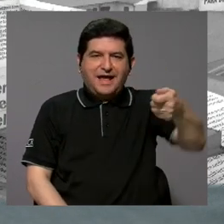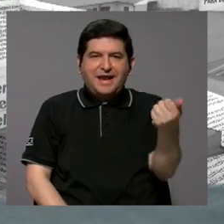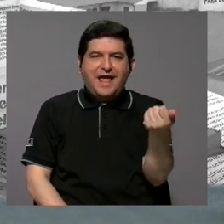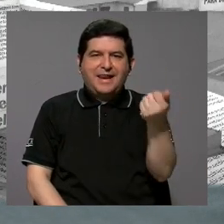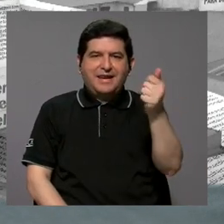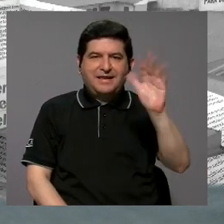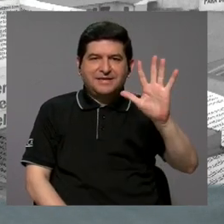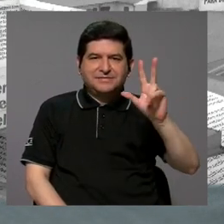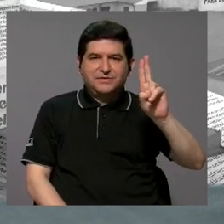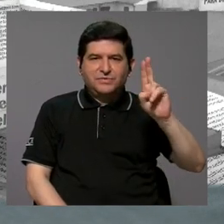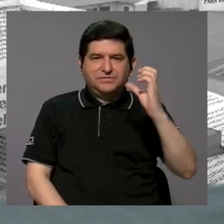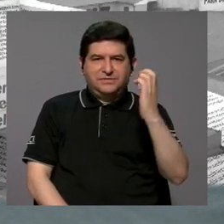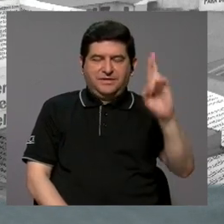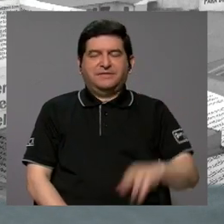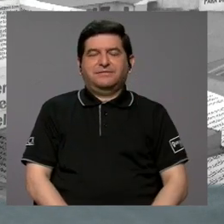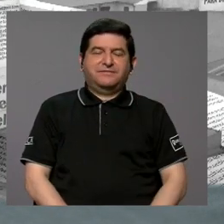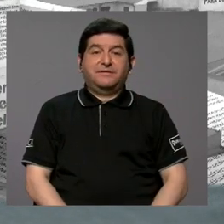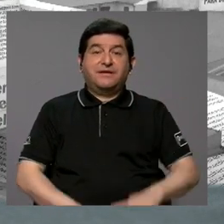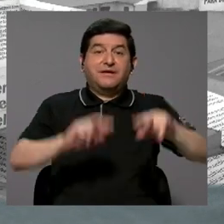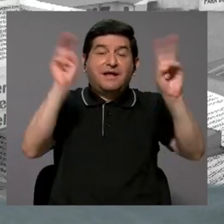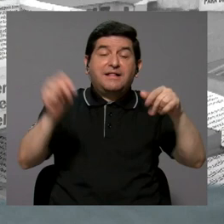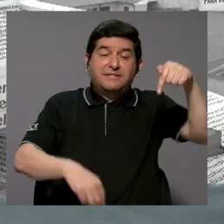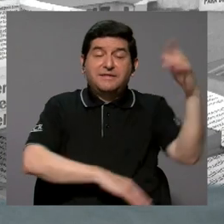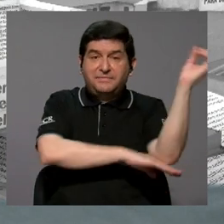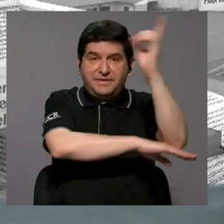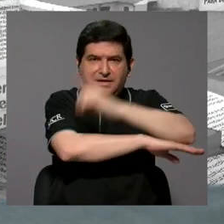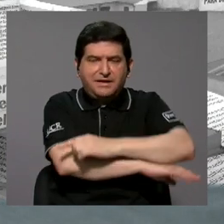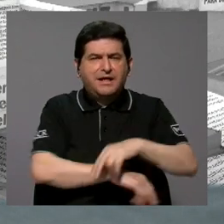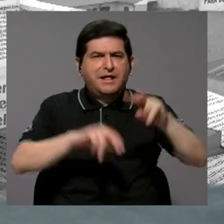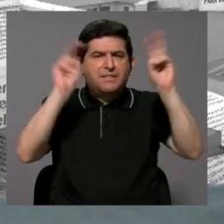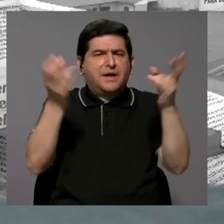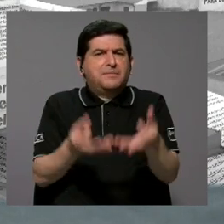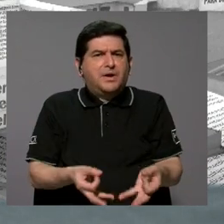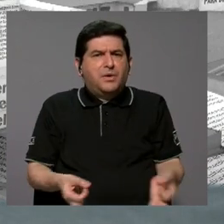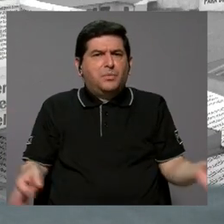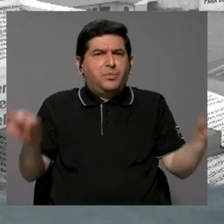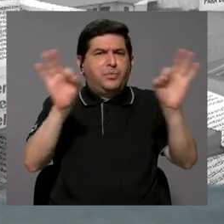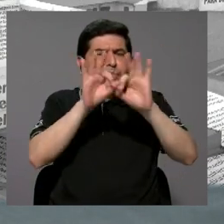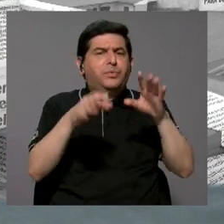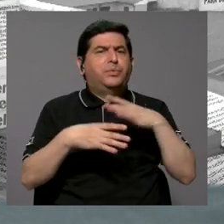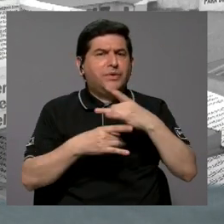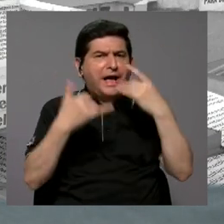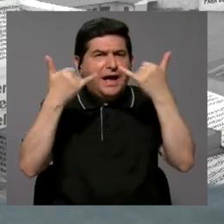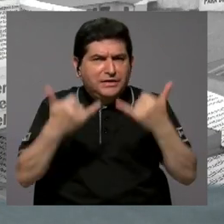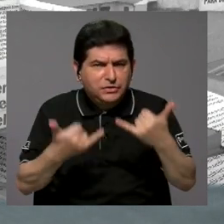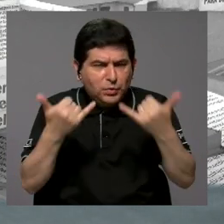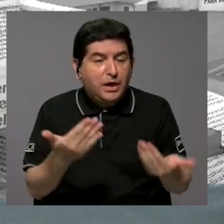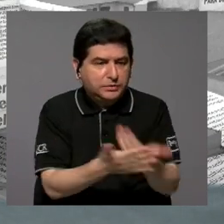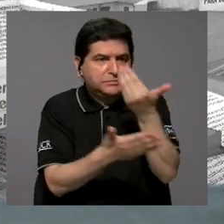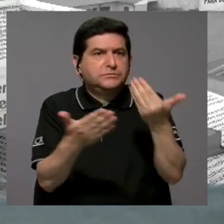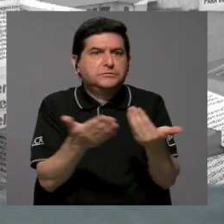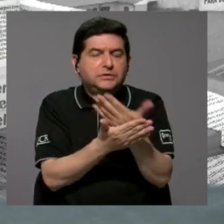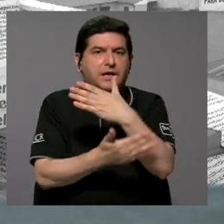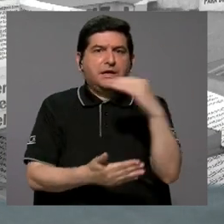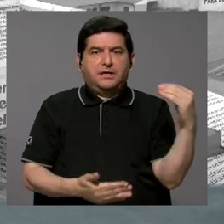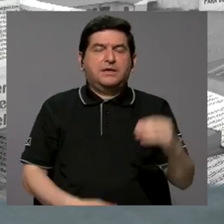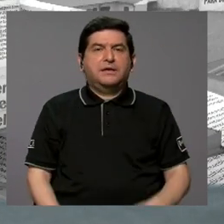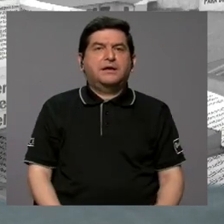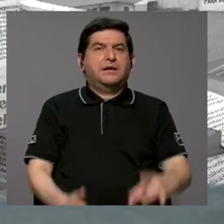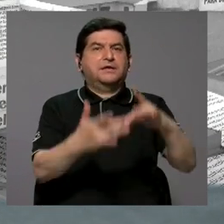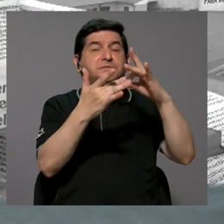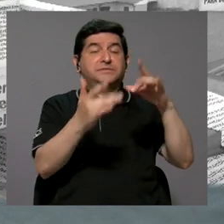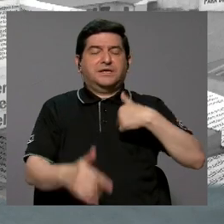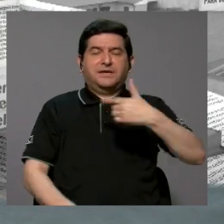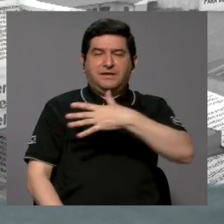Canal 15 UCR. Bueno, el tema de hoy es un tema súper interesante, actual, innovador y más que